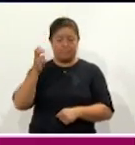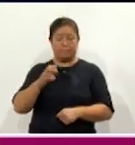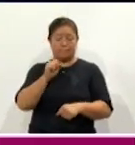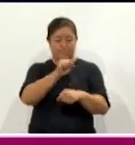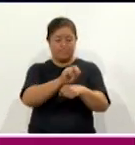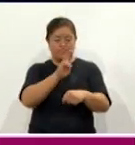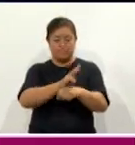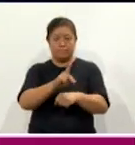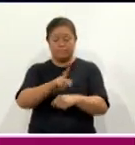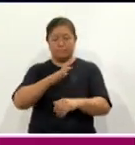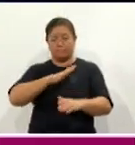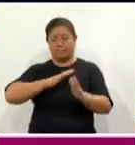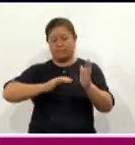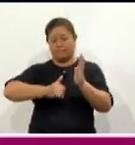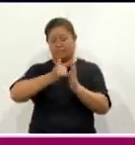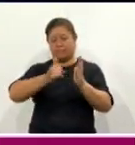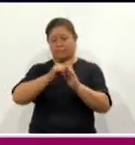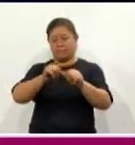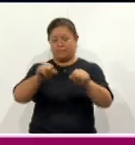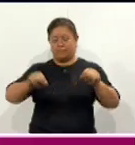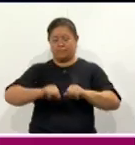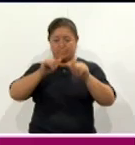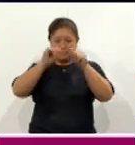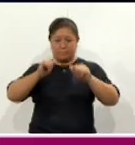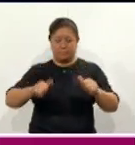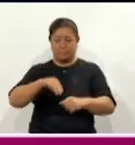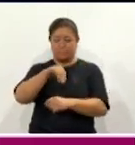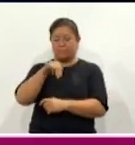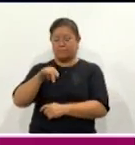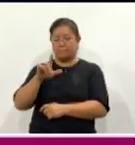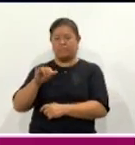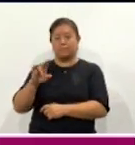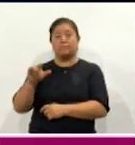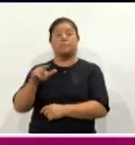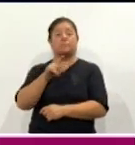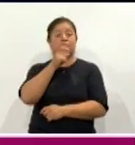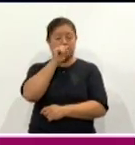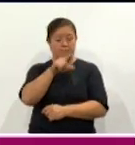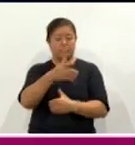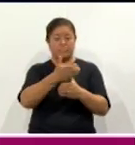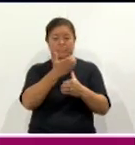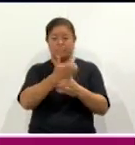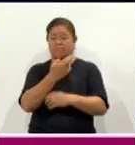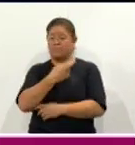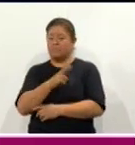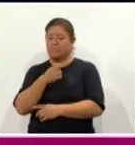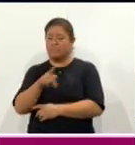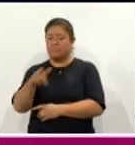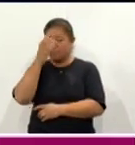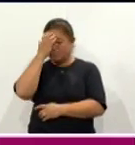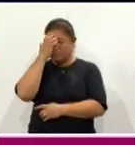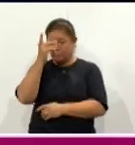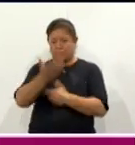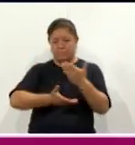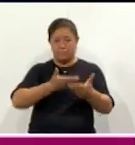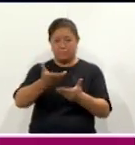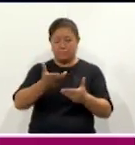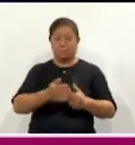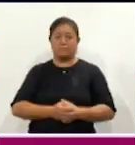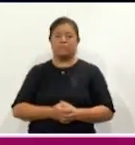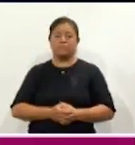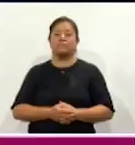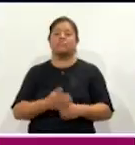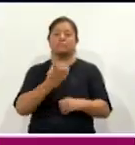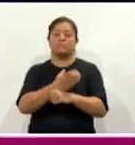infraestructura de la Sala de Arte Miguel Enelira, así como la cafetería y restaurante para conocer los servicios y